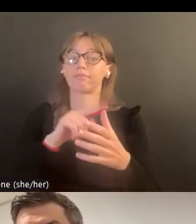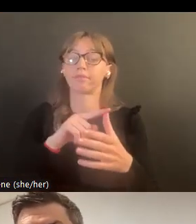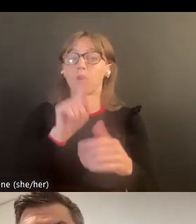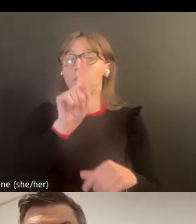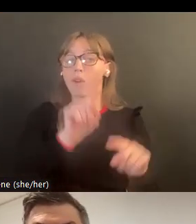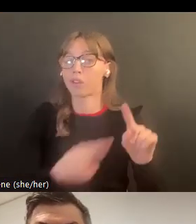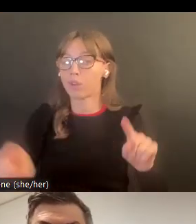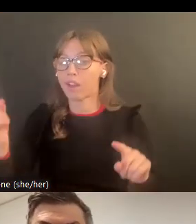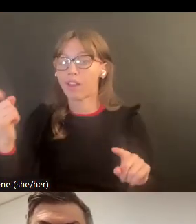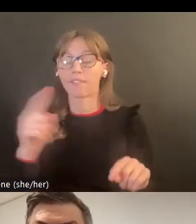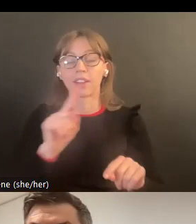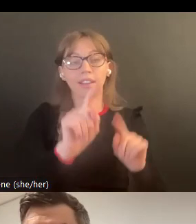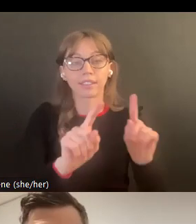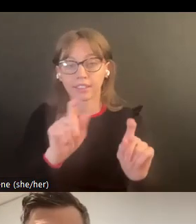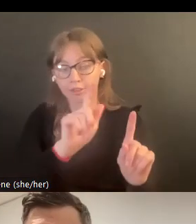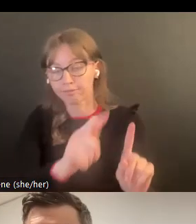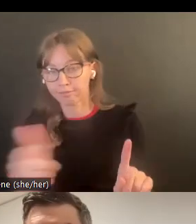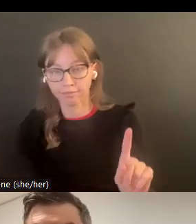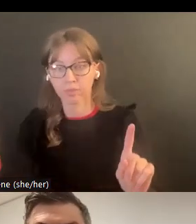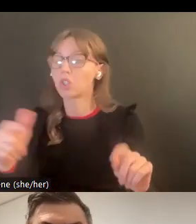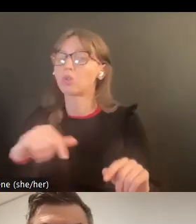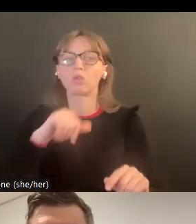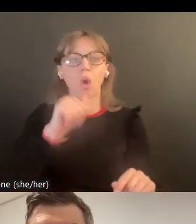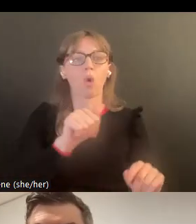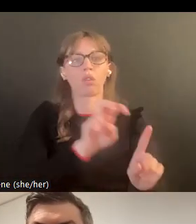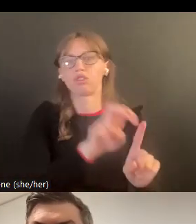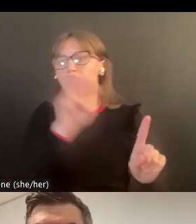cuestionario, uno por once, no cambiar el orden.